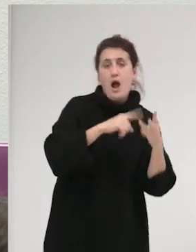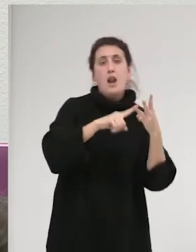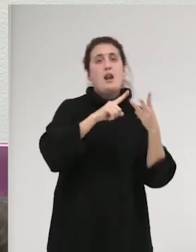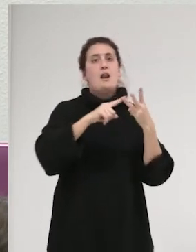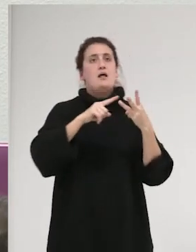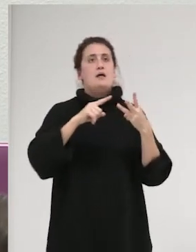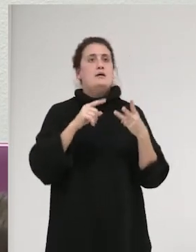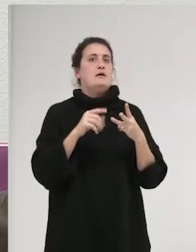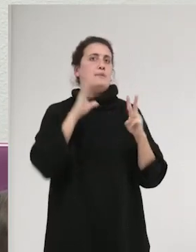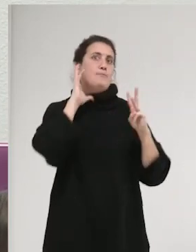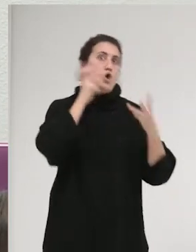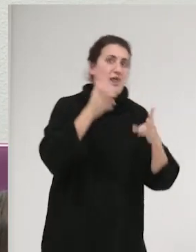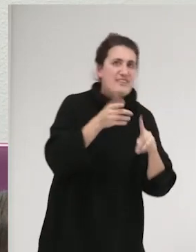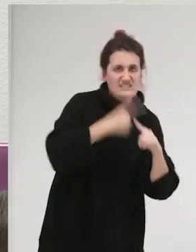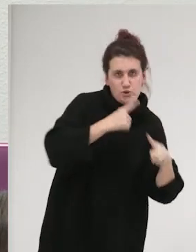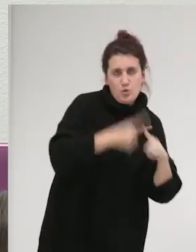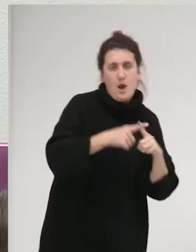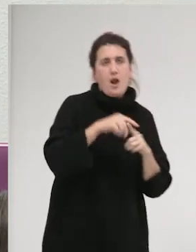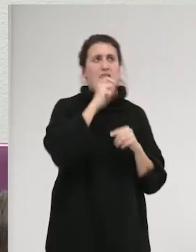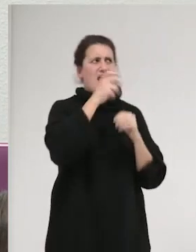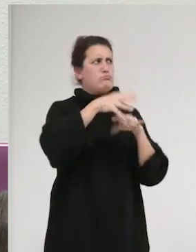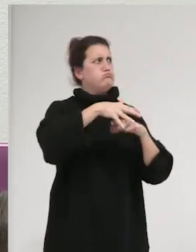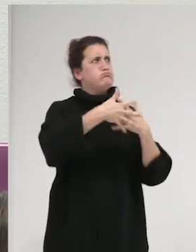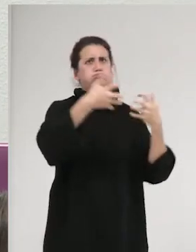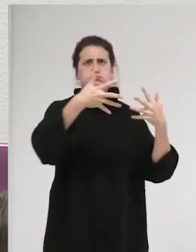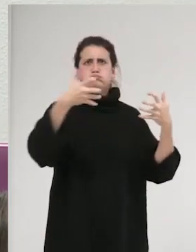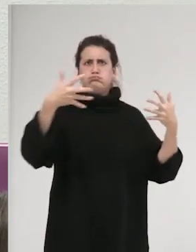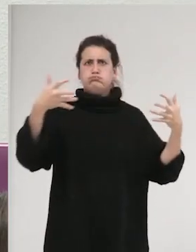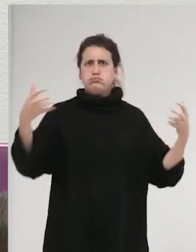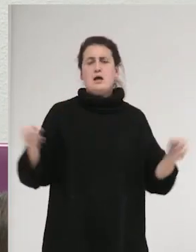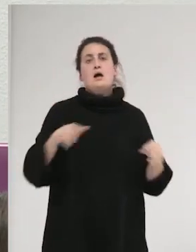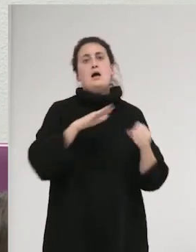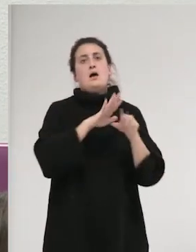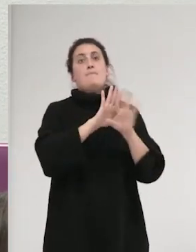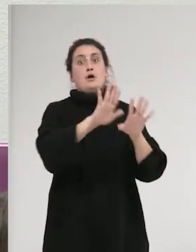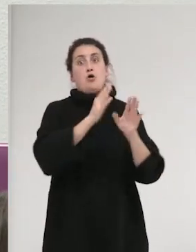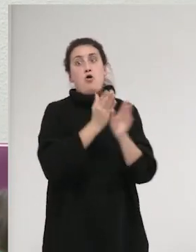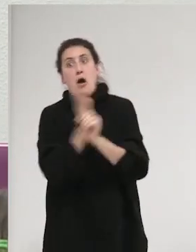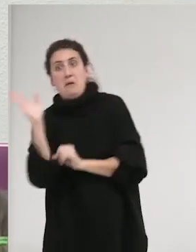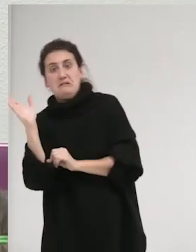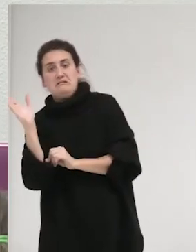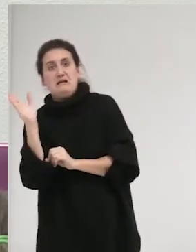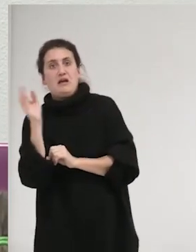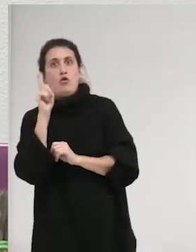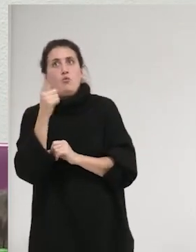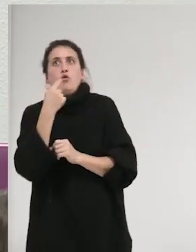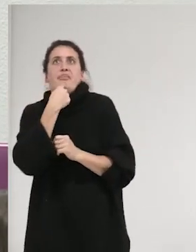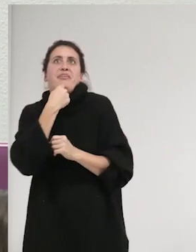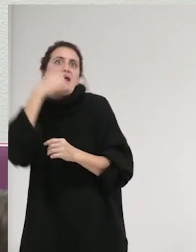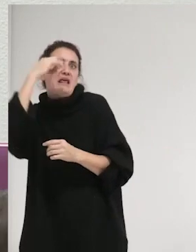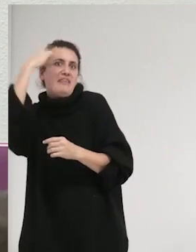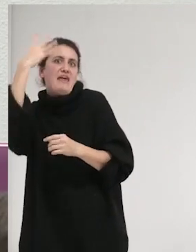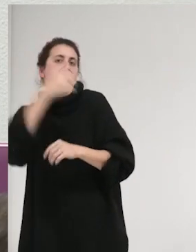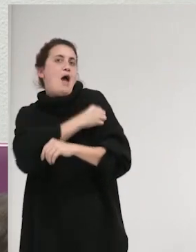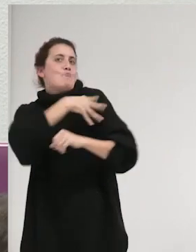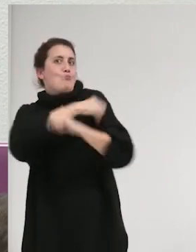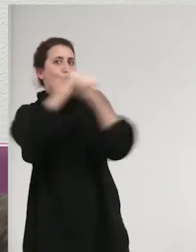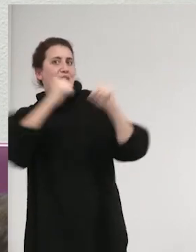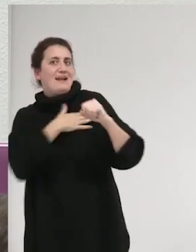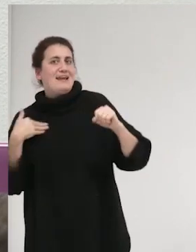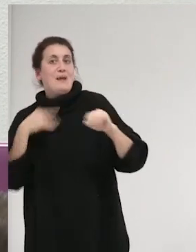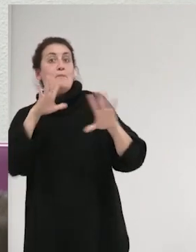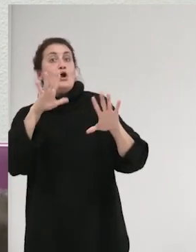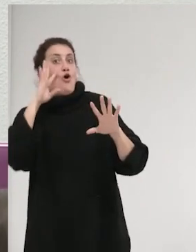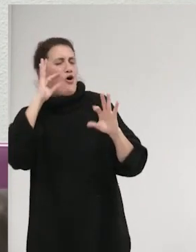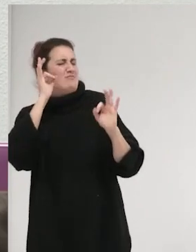Que son absolutamente extensivos, pero que en cambio, por otra parte, con la supuesta idea de empoderar, pero qué curioso que finalmente los